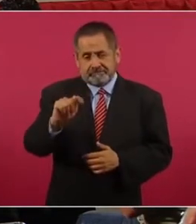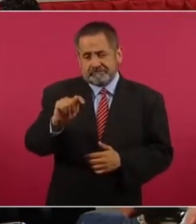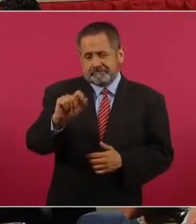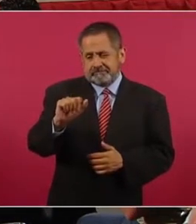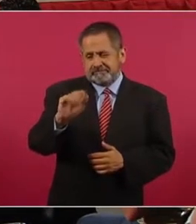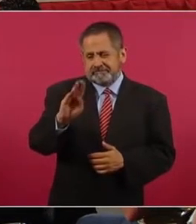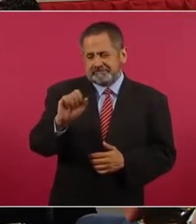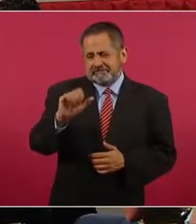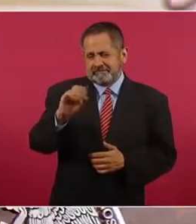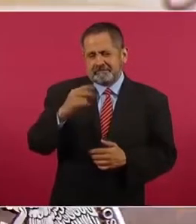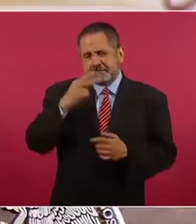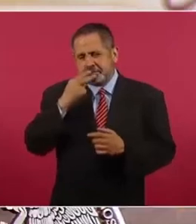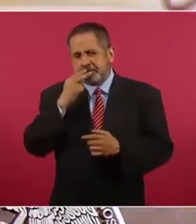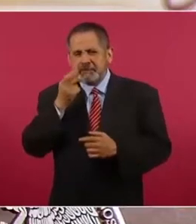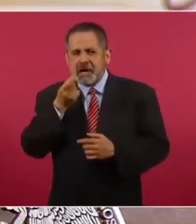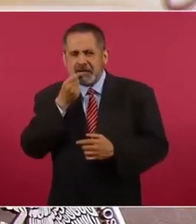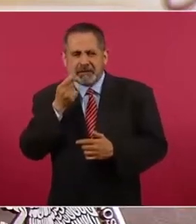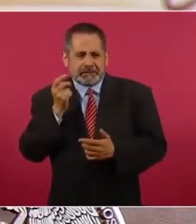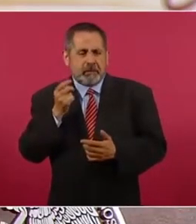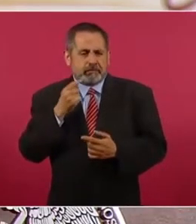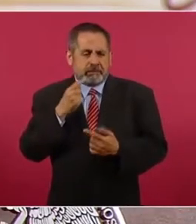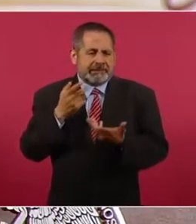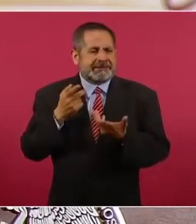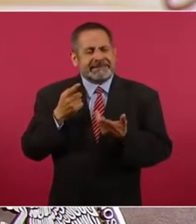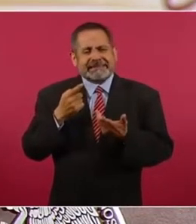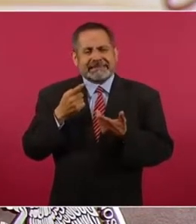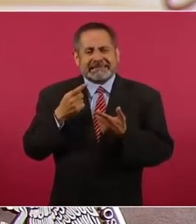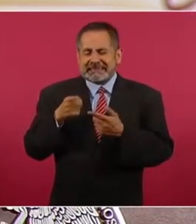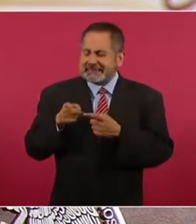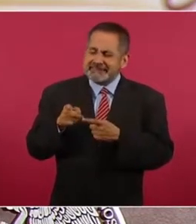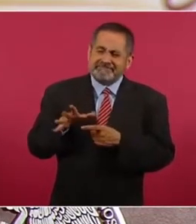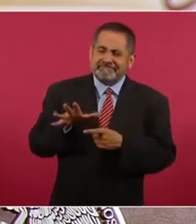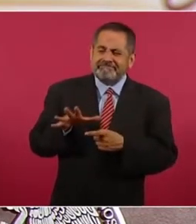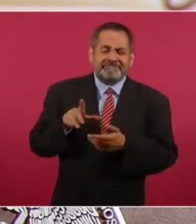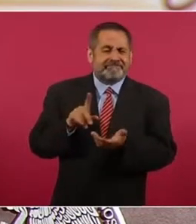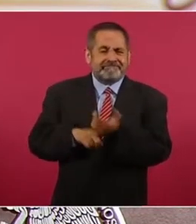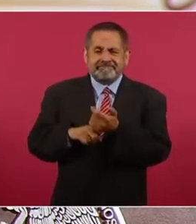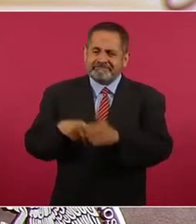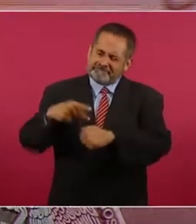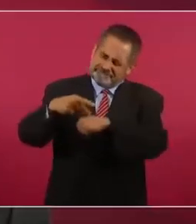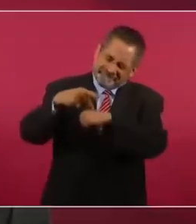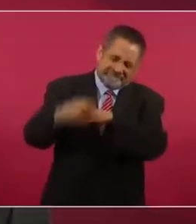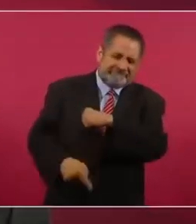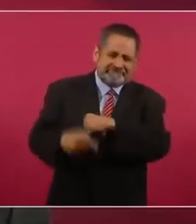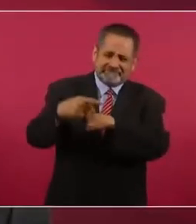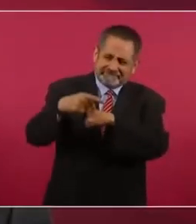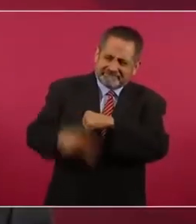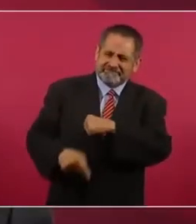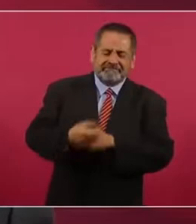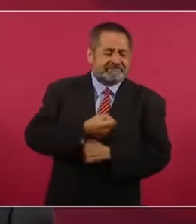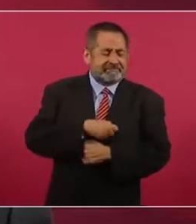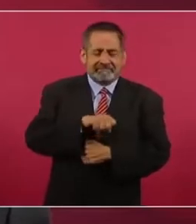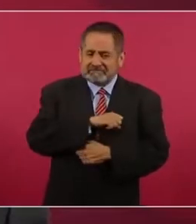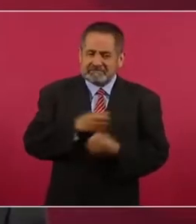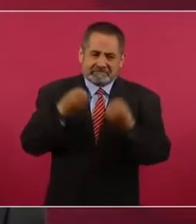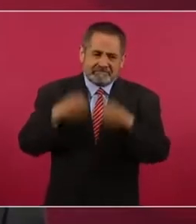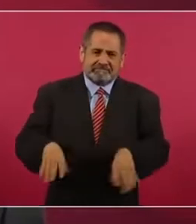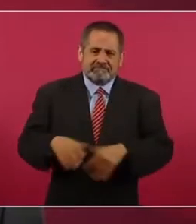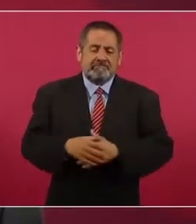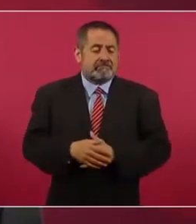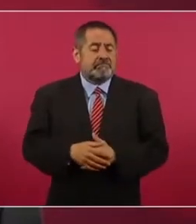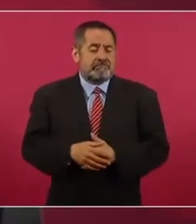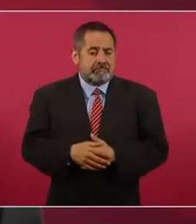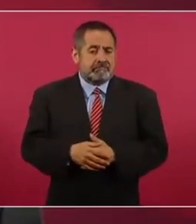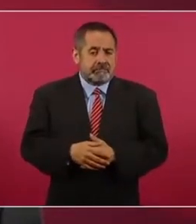ejemplos más claros y más consistentes de productos dañinos para la salud. Tampoco hay